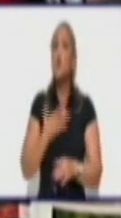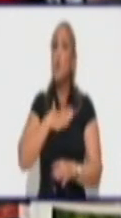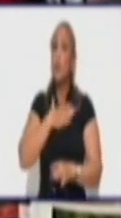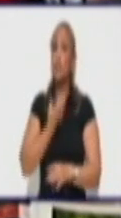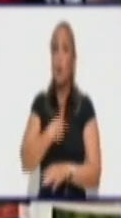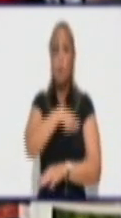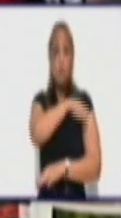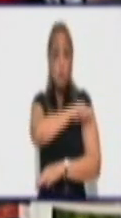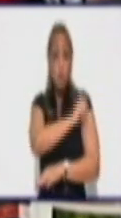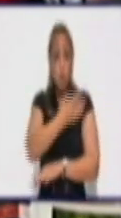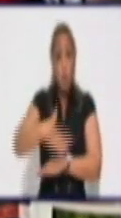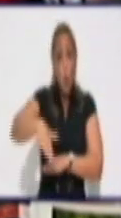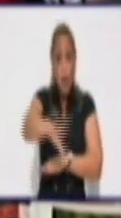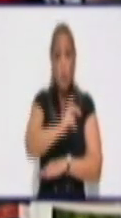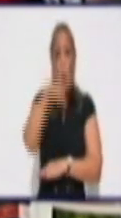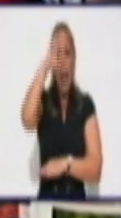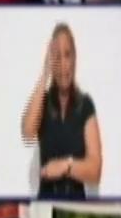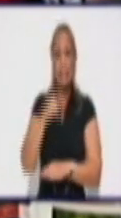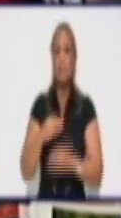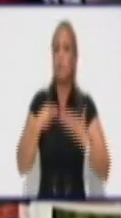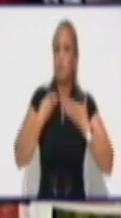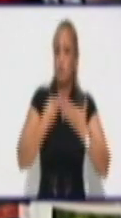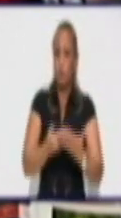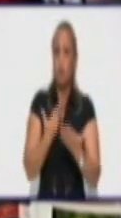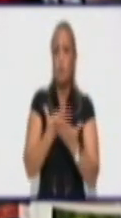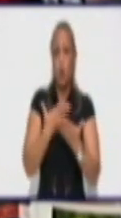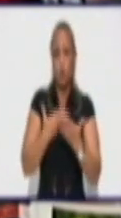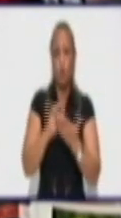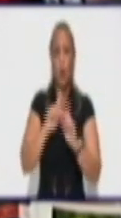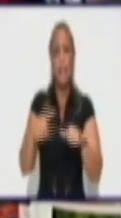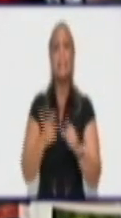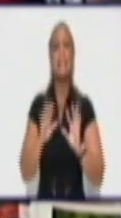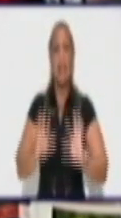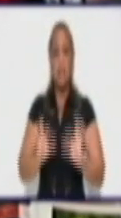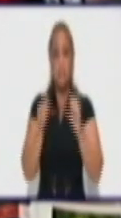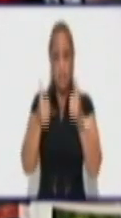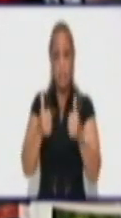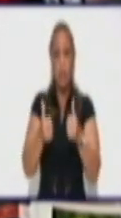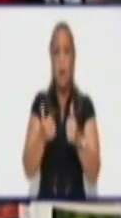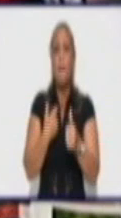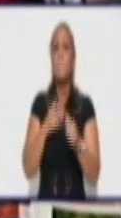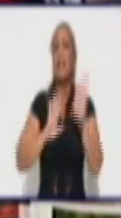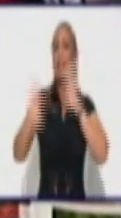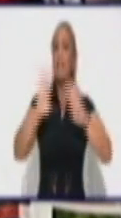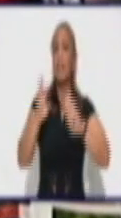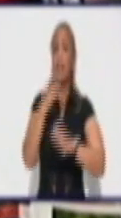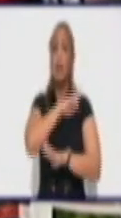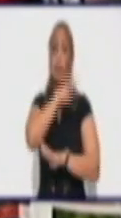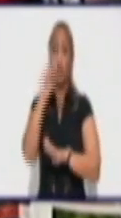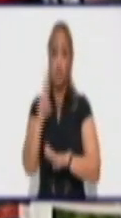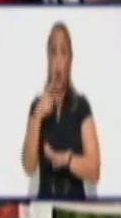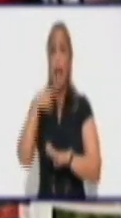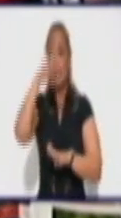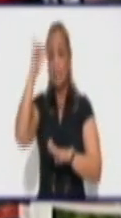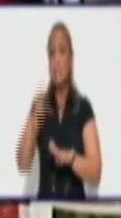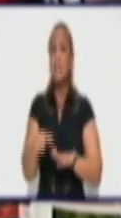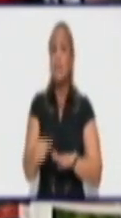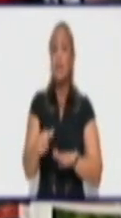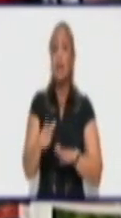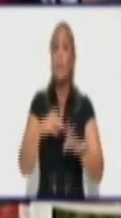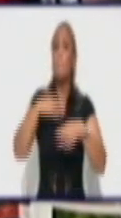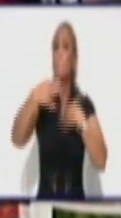muestra que está listo para defender la revolución y así lo patentizó cuando los que participaron en el disturbio